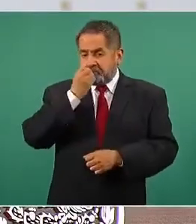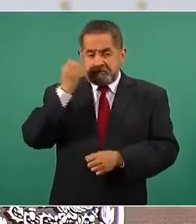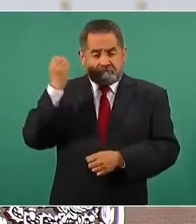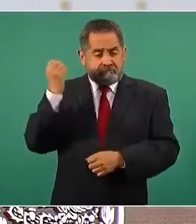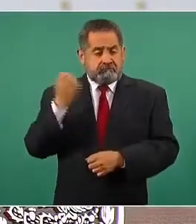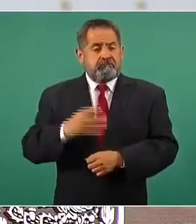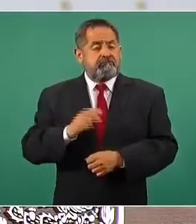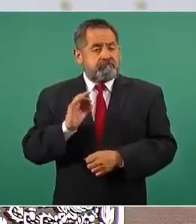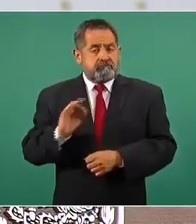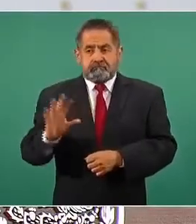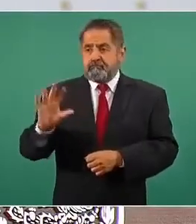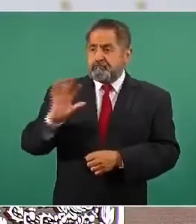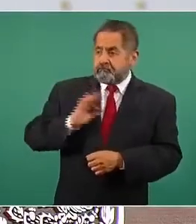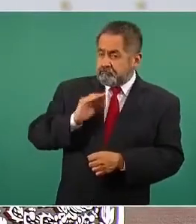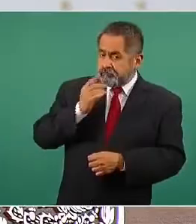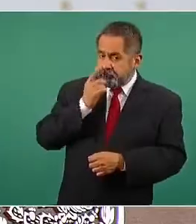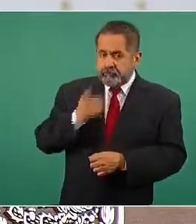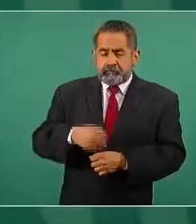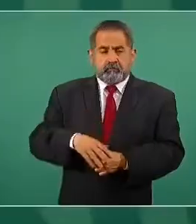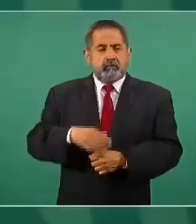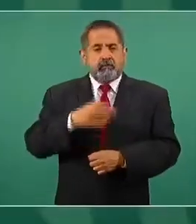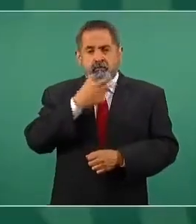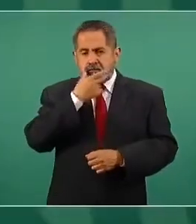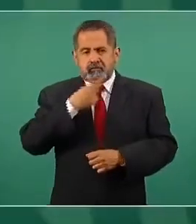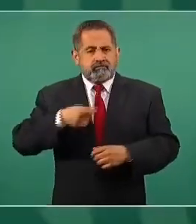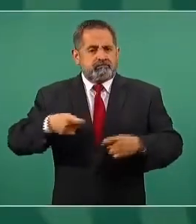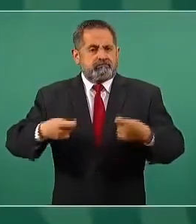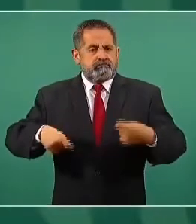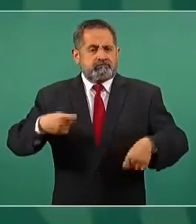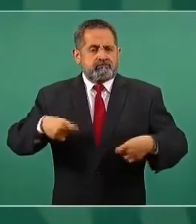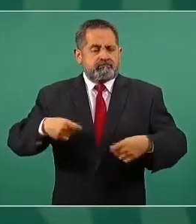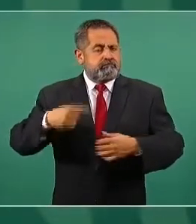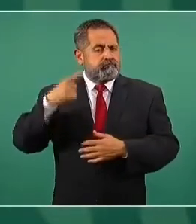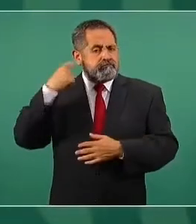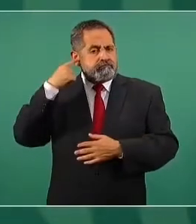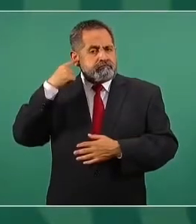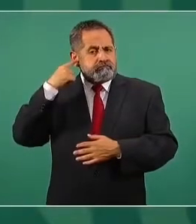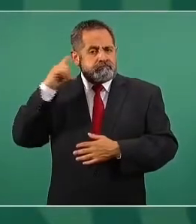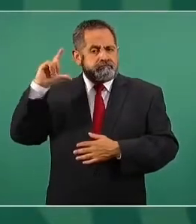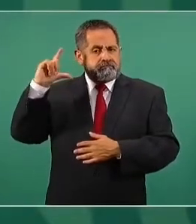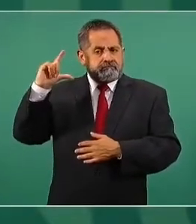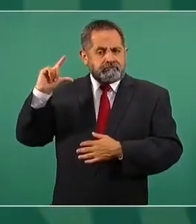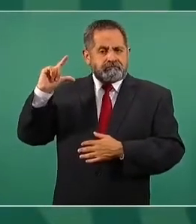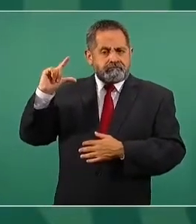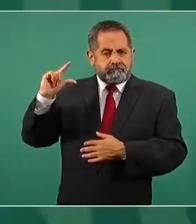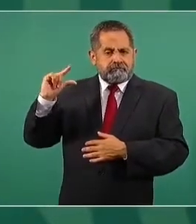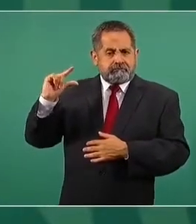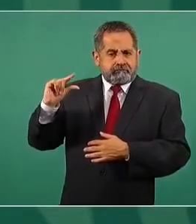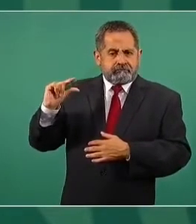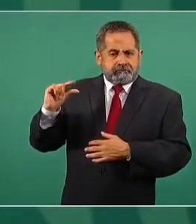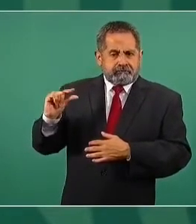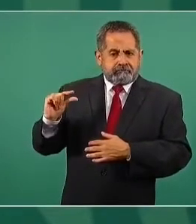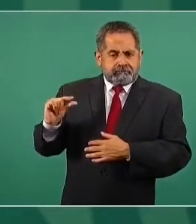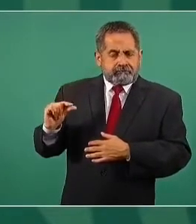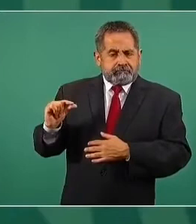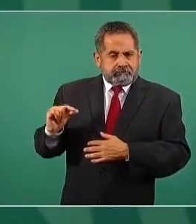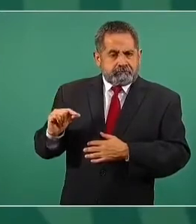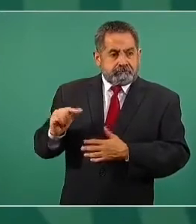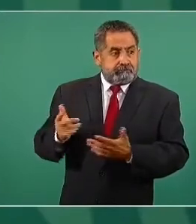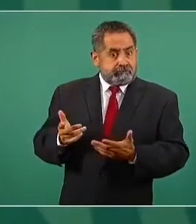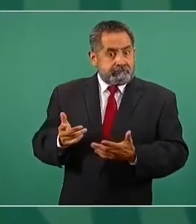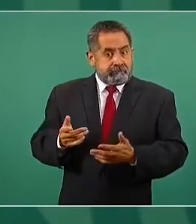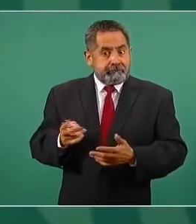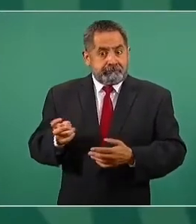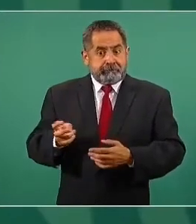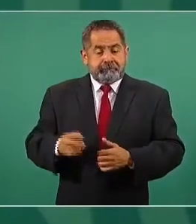de un baterista que va perdiendo el oído y